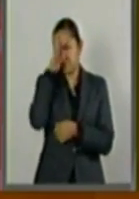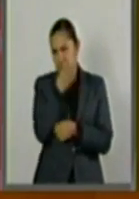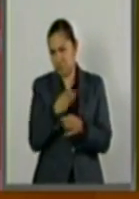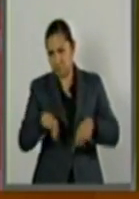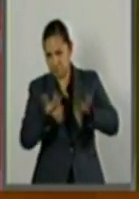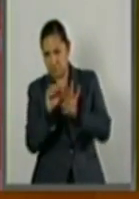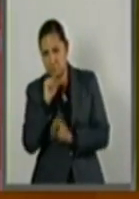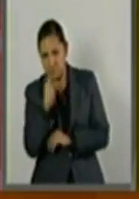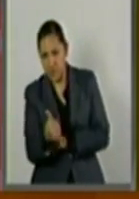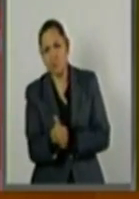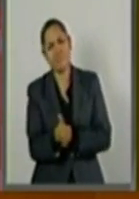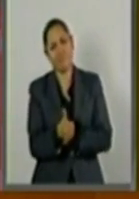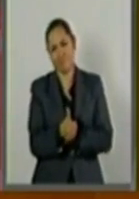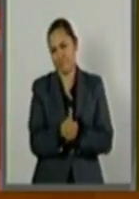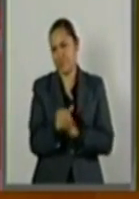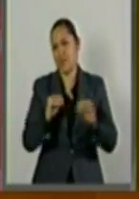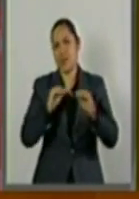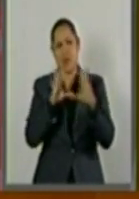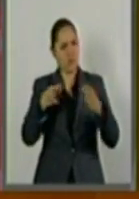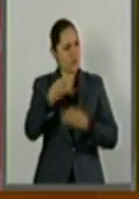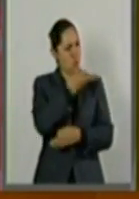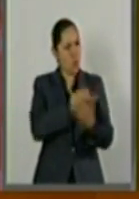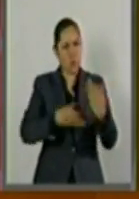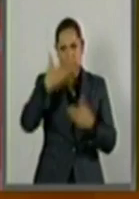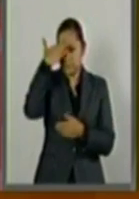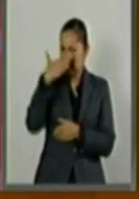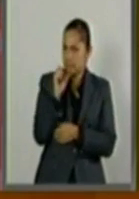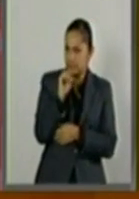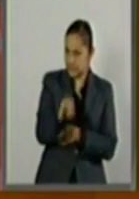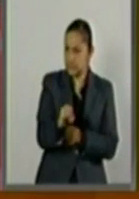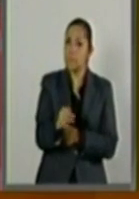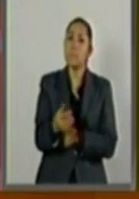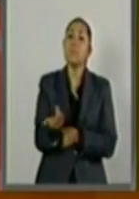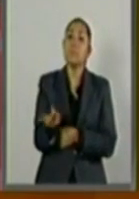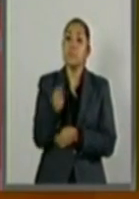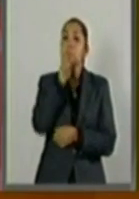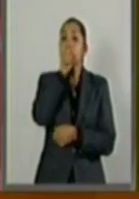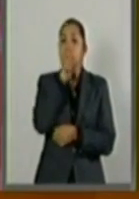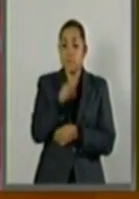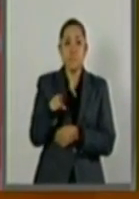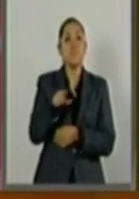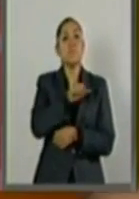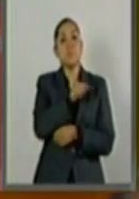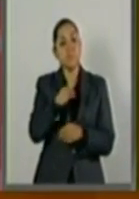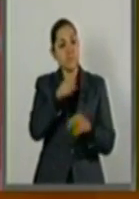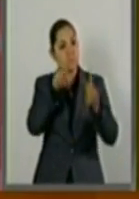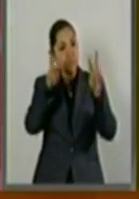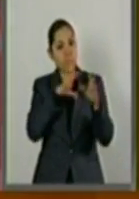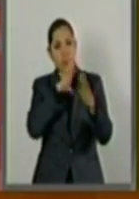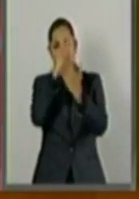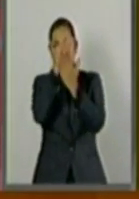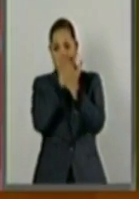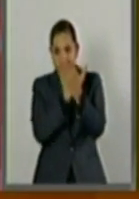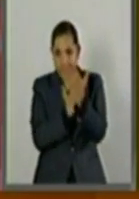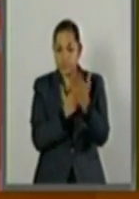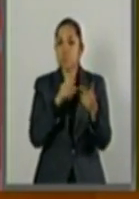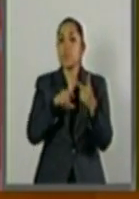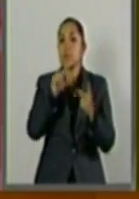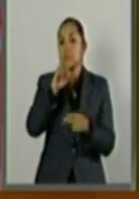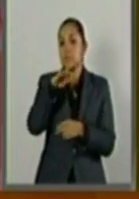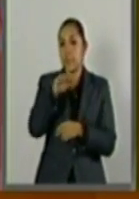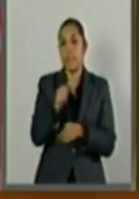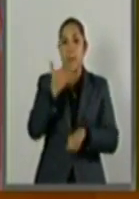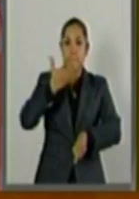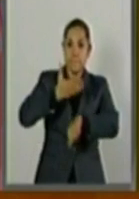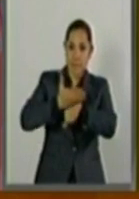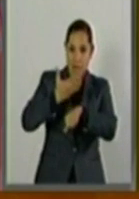Obvio, hay una legislación pendiente para poder complementar e integrar en sus términos el sistema penal acusatorio que